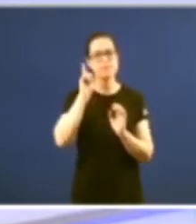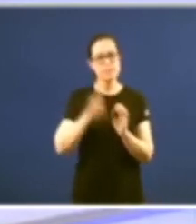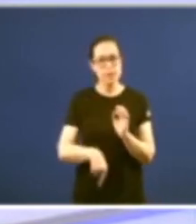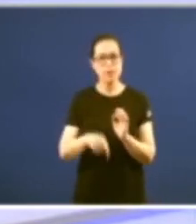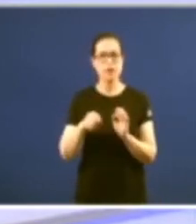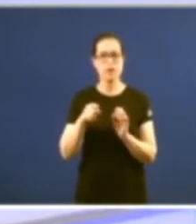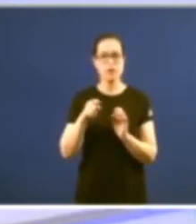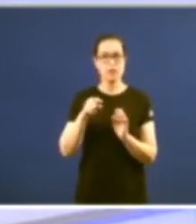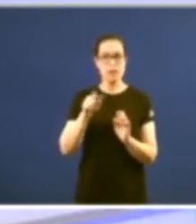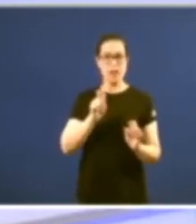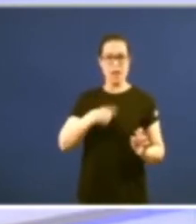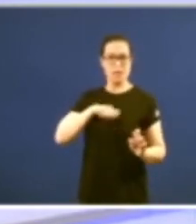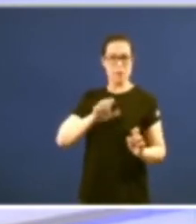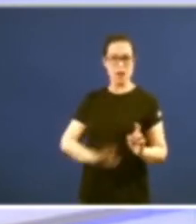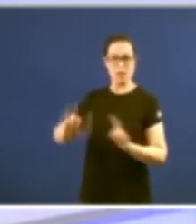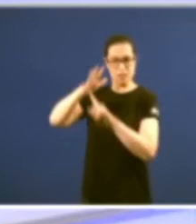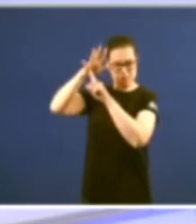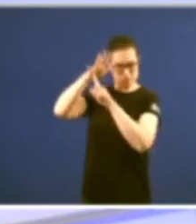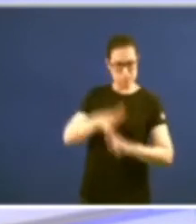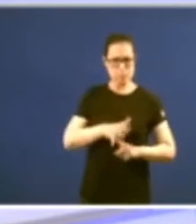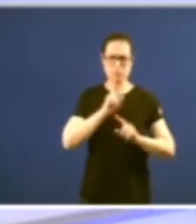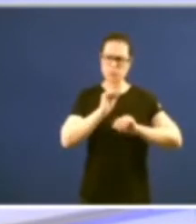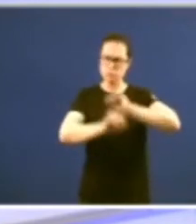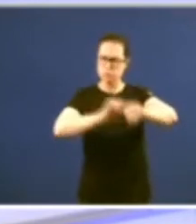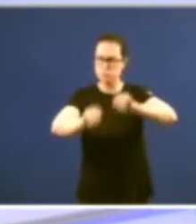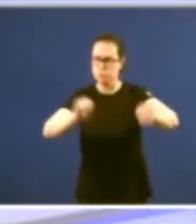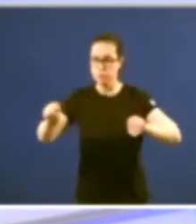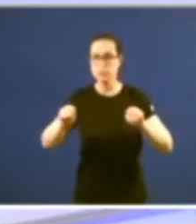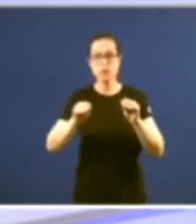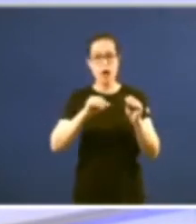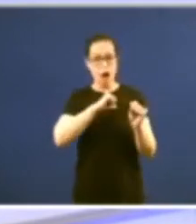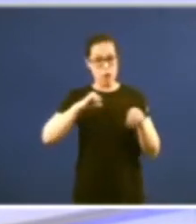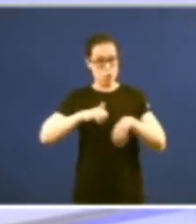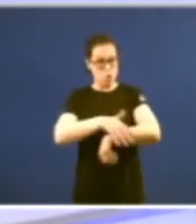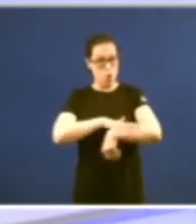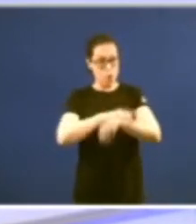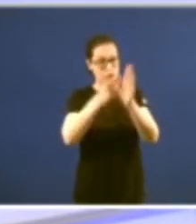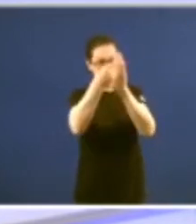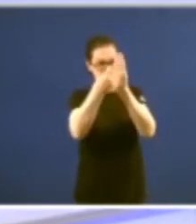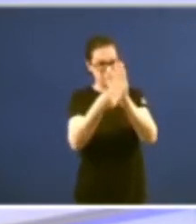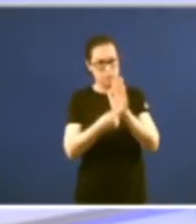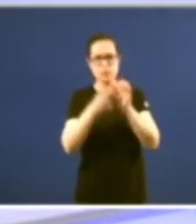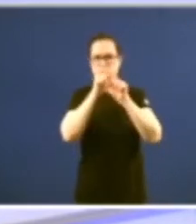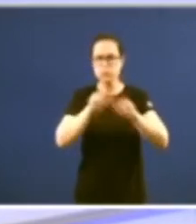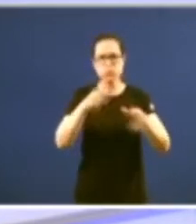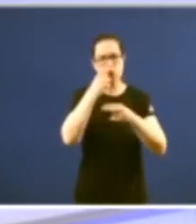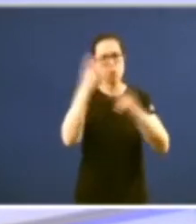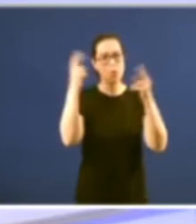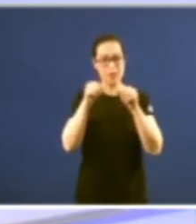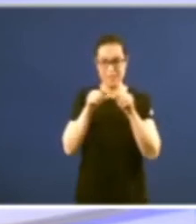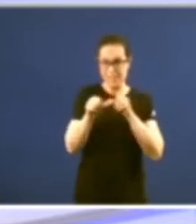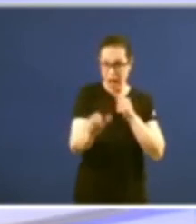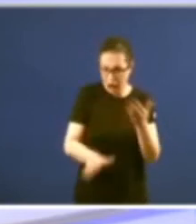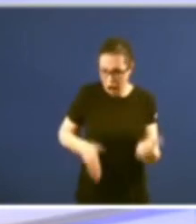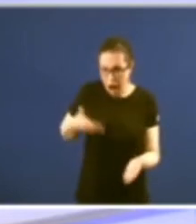marxinación secular e sinalar as propostas de autogoverno como a mellor fórmula de progreso de autoafirmación desde entón e ata hoxe